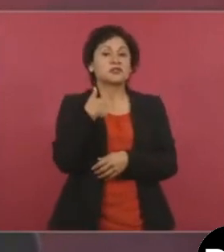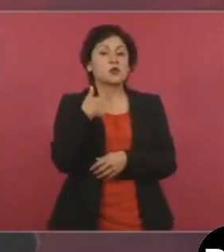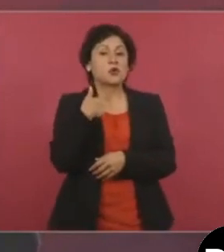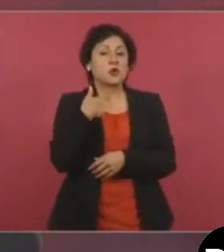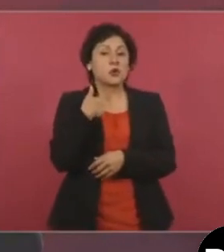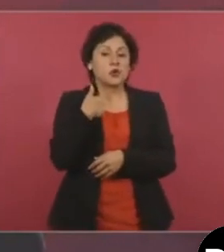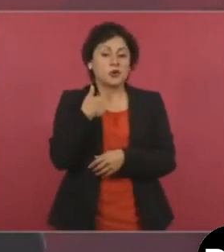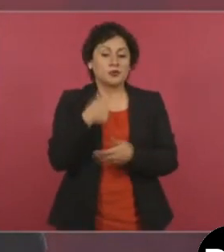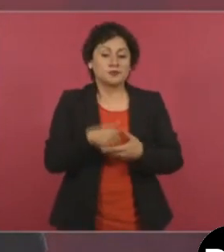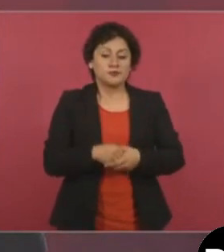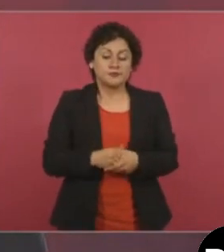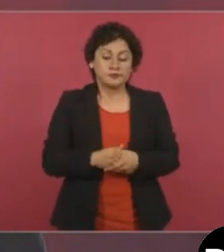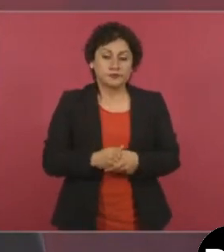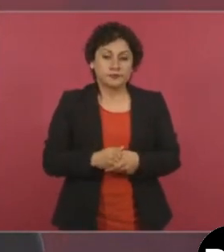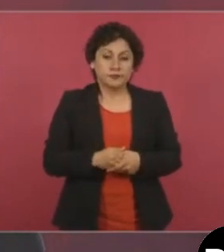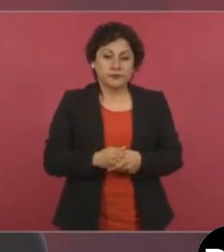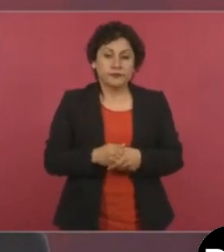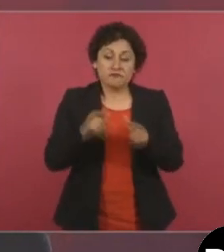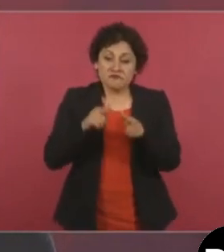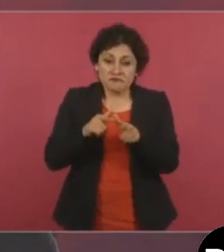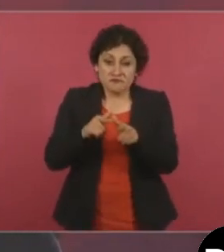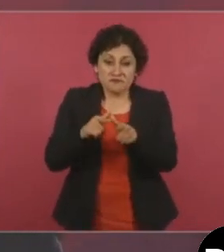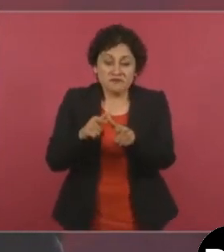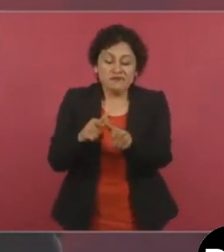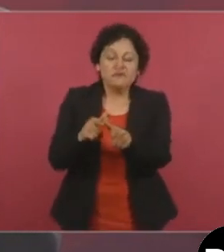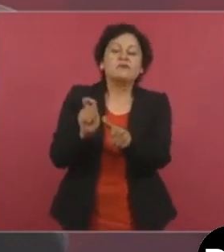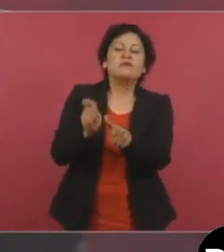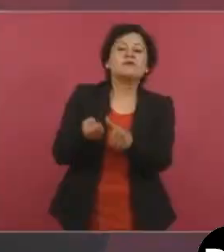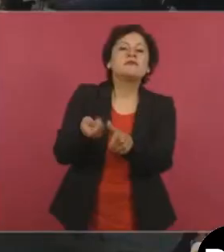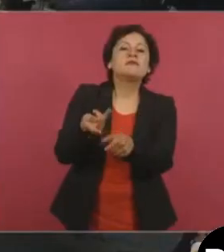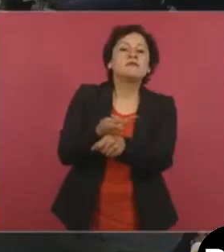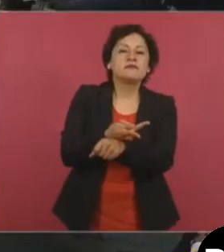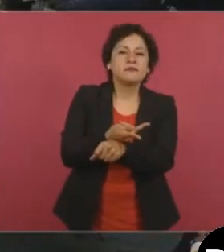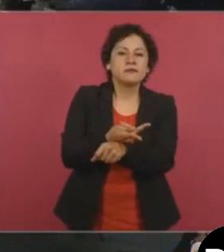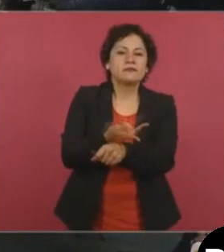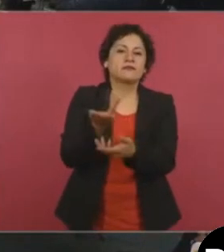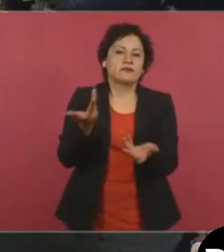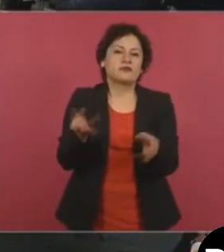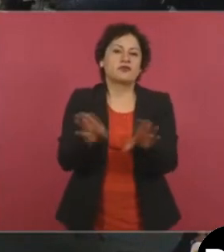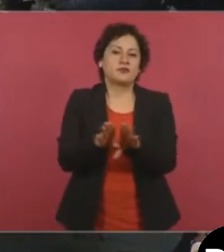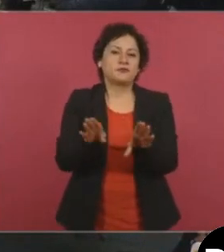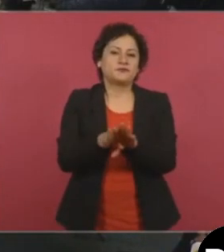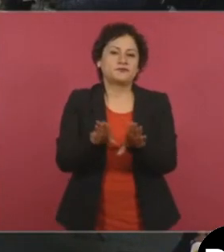a caer en sentirnos